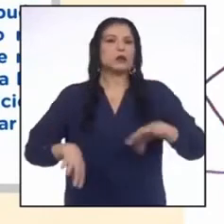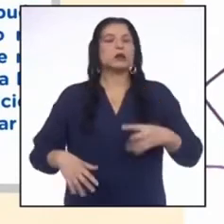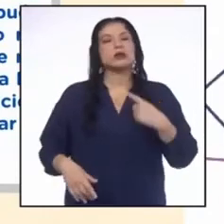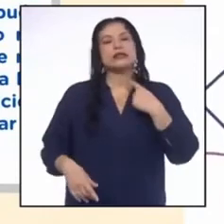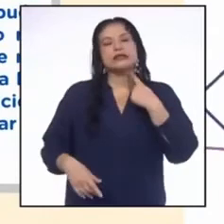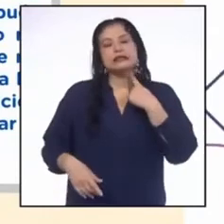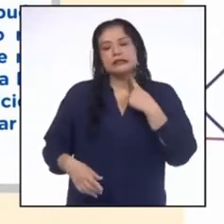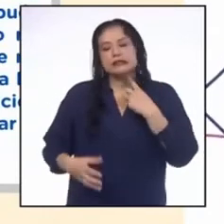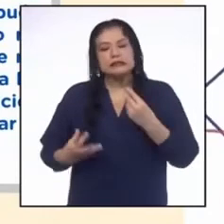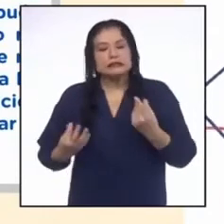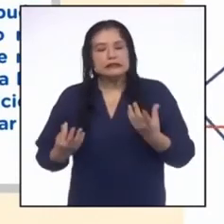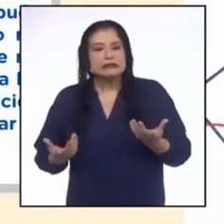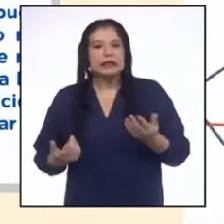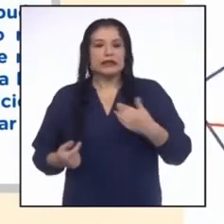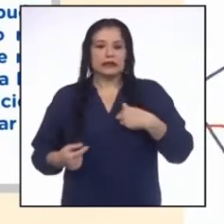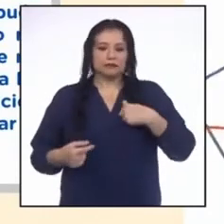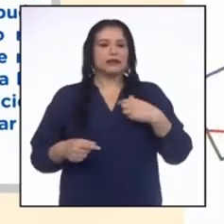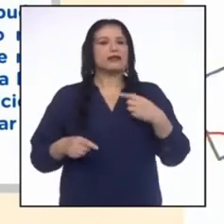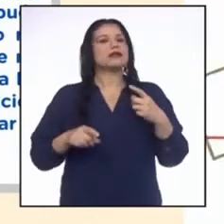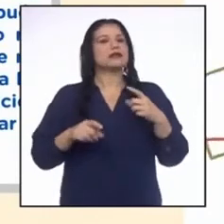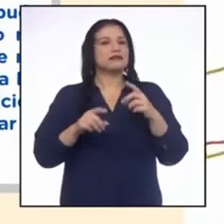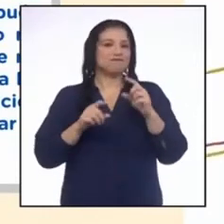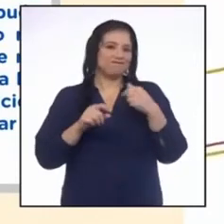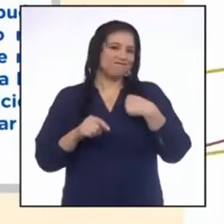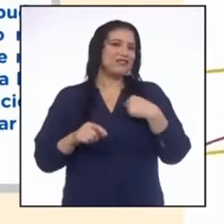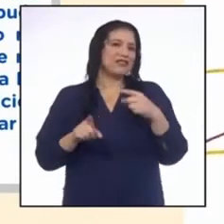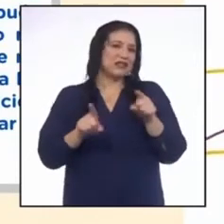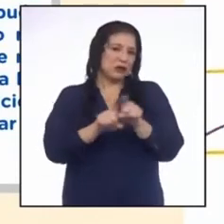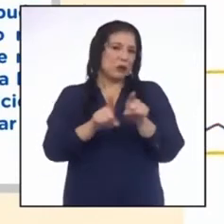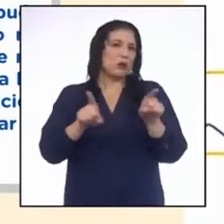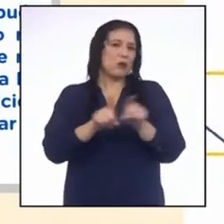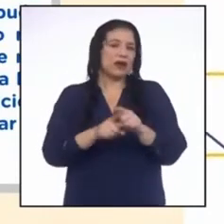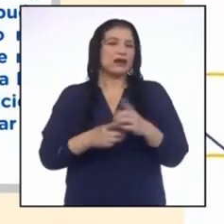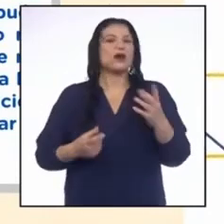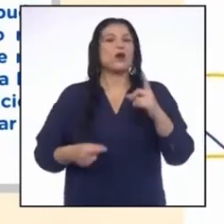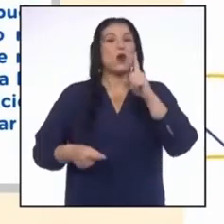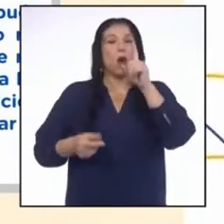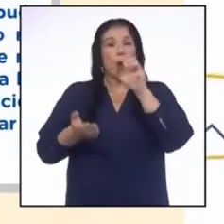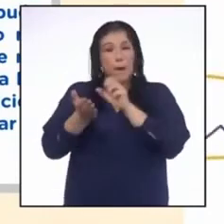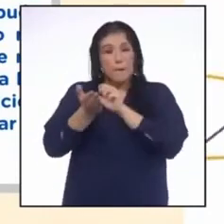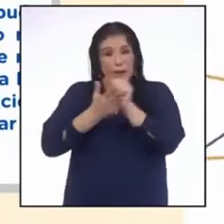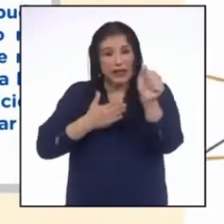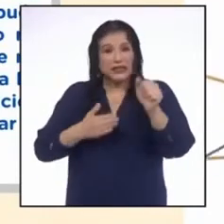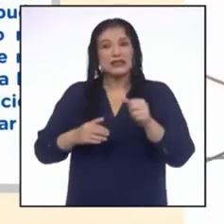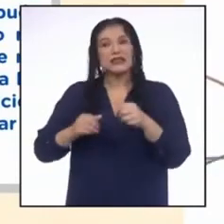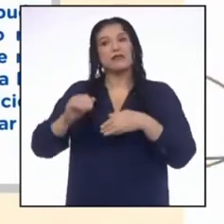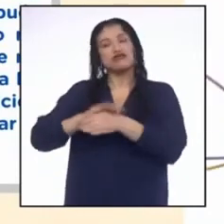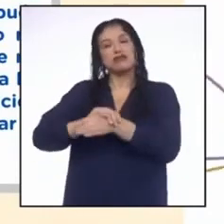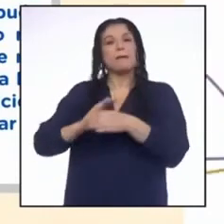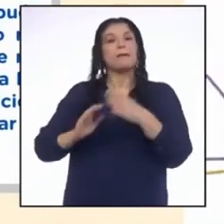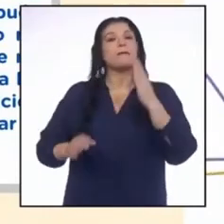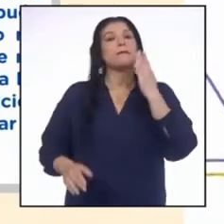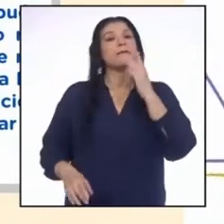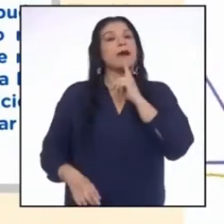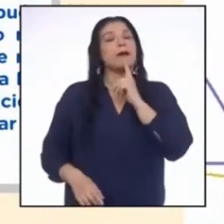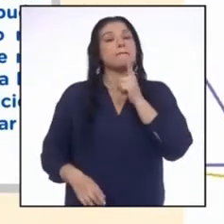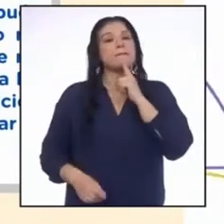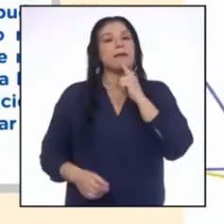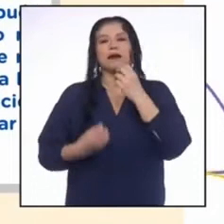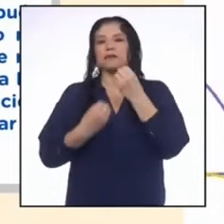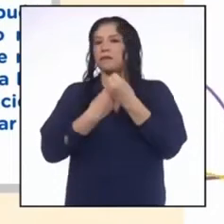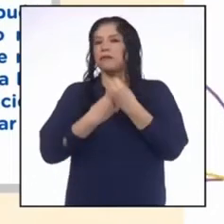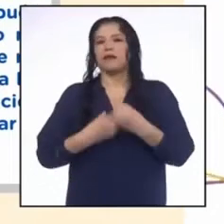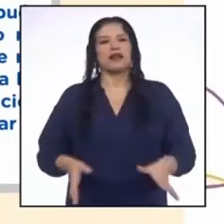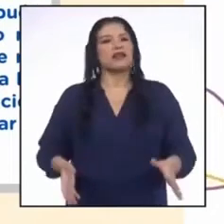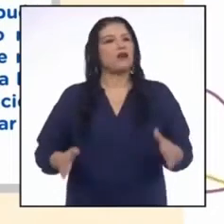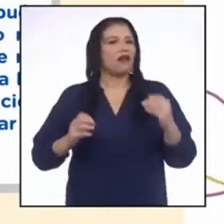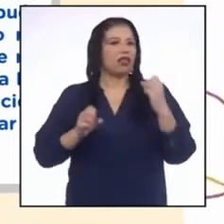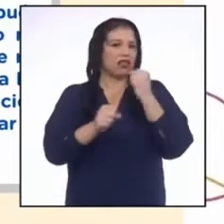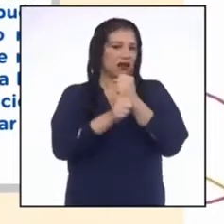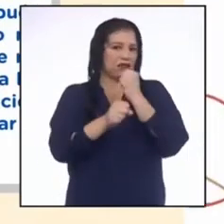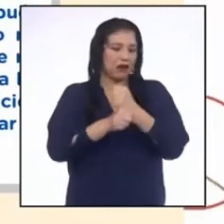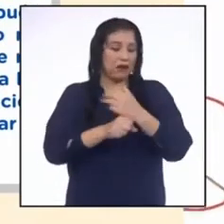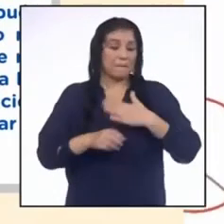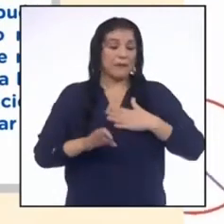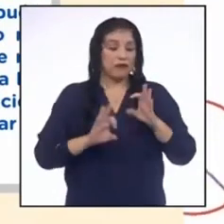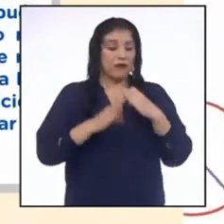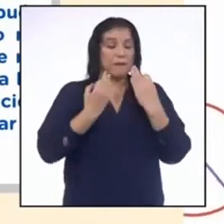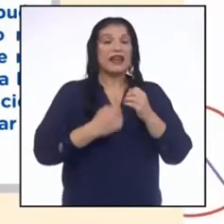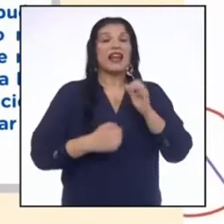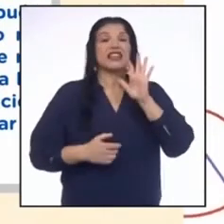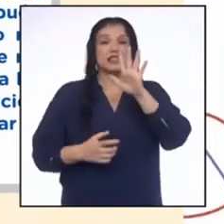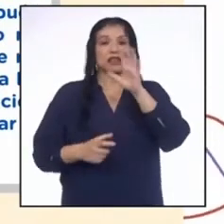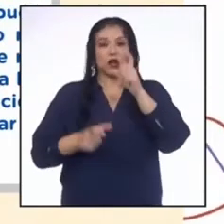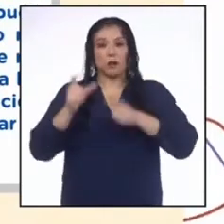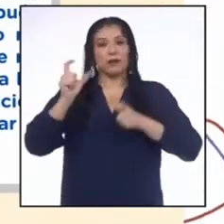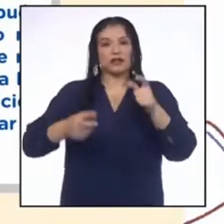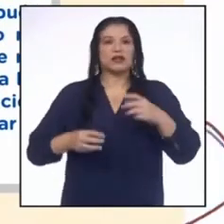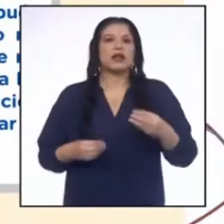ingresos y mi caso no es la excepción. Después de un mes de cuarentena, mi padre perdió el trabajo. Por eso, mi familia, de cinco miembros, se